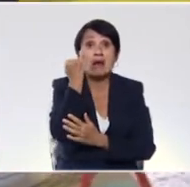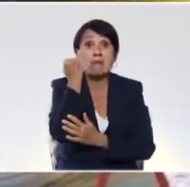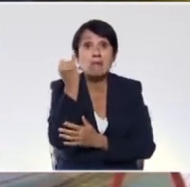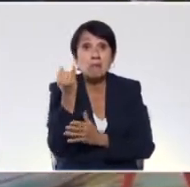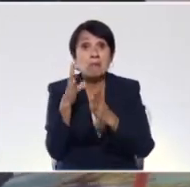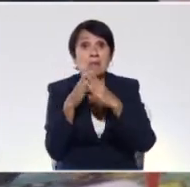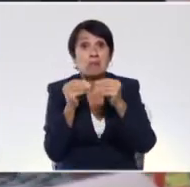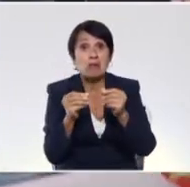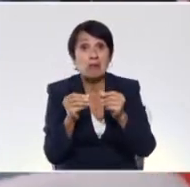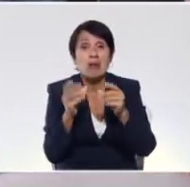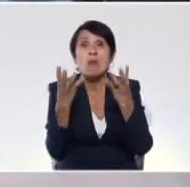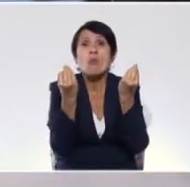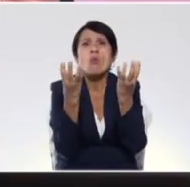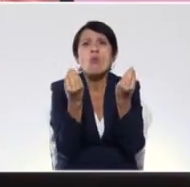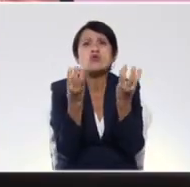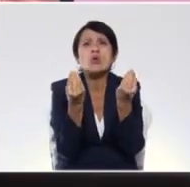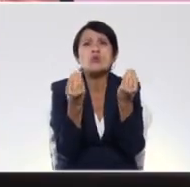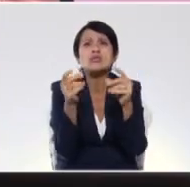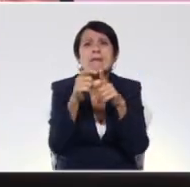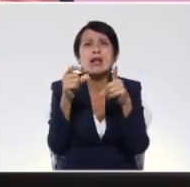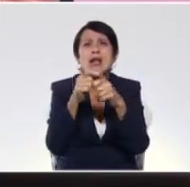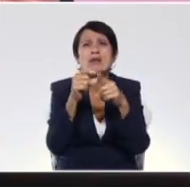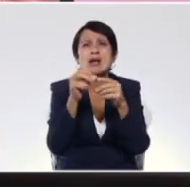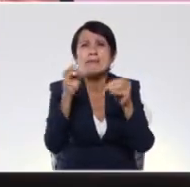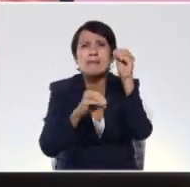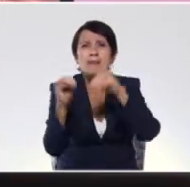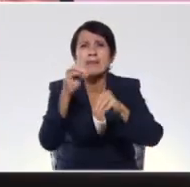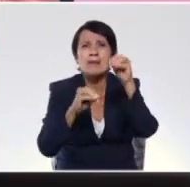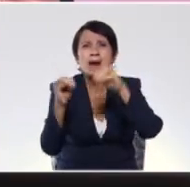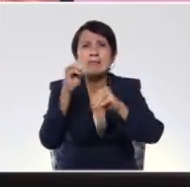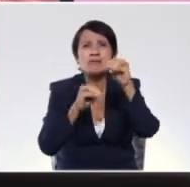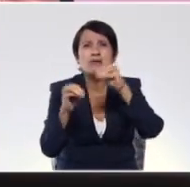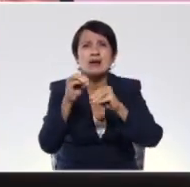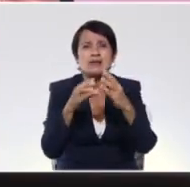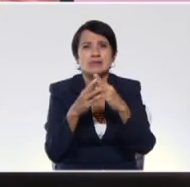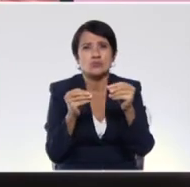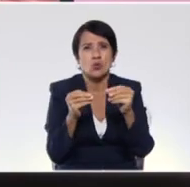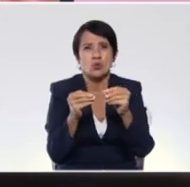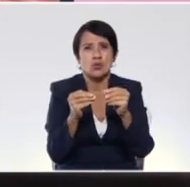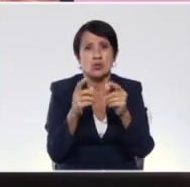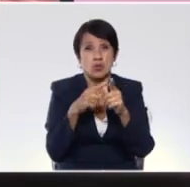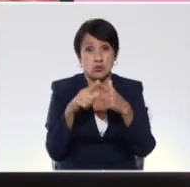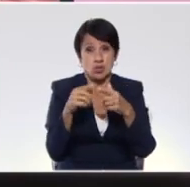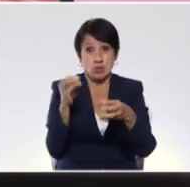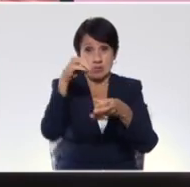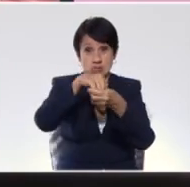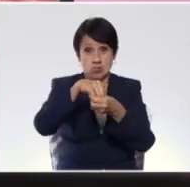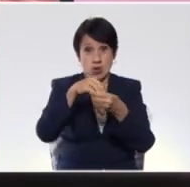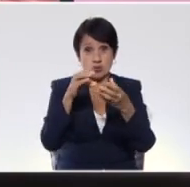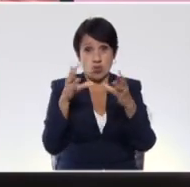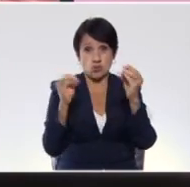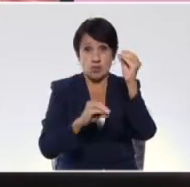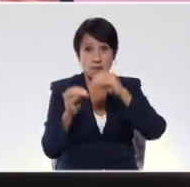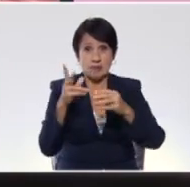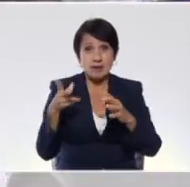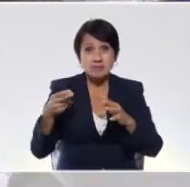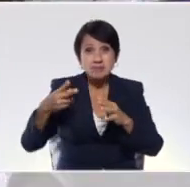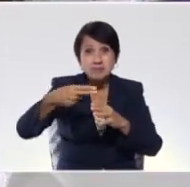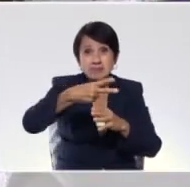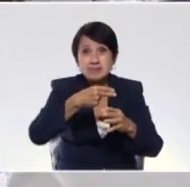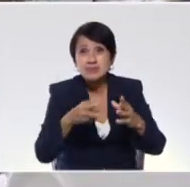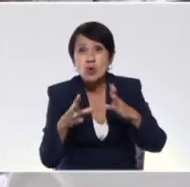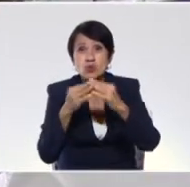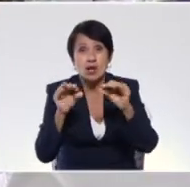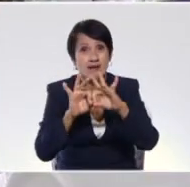palabras, muchísimas palabras. Por ejemplo, lo colocamos todo en casa, recortamos toda la familia,